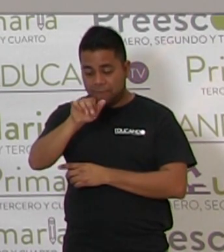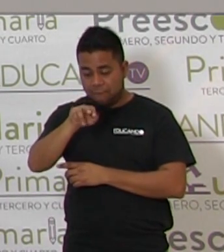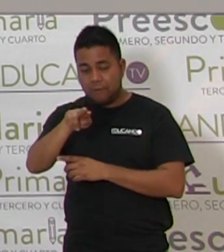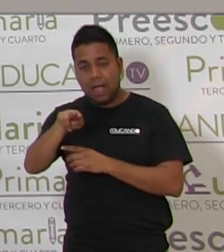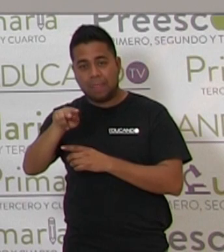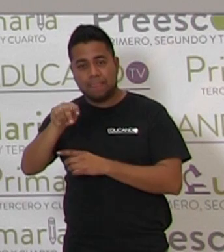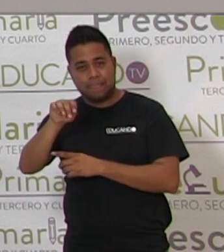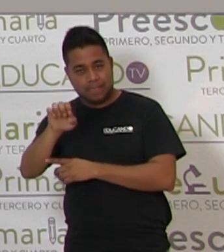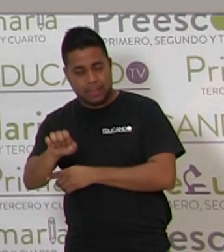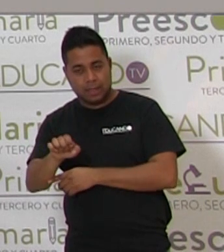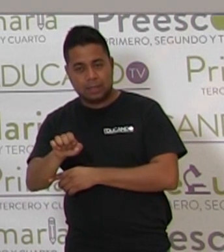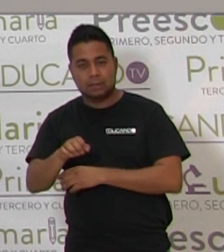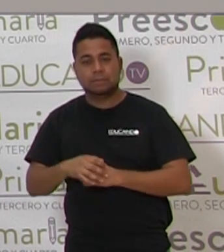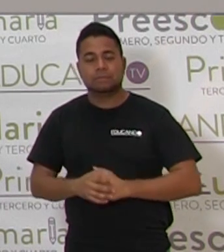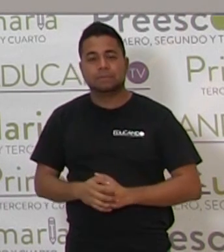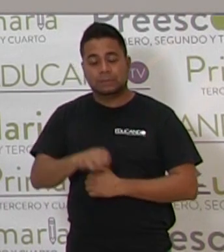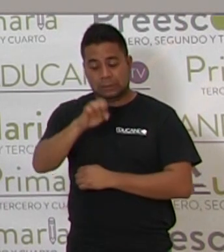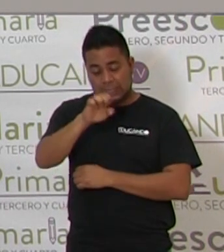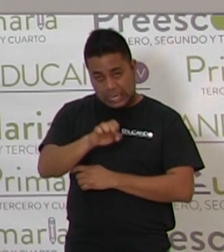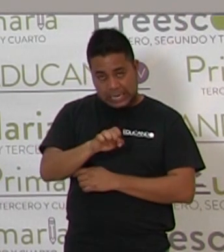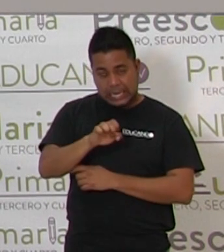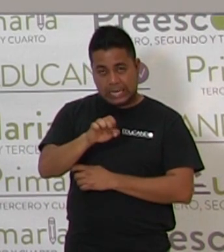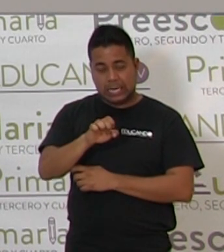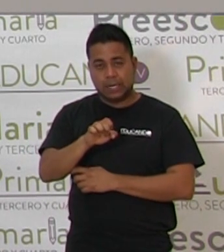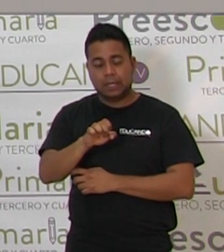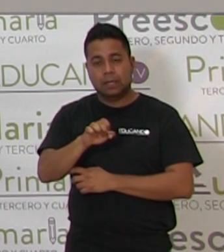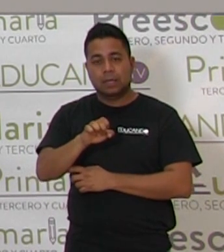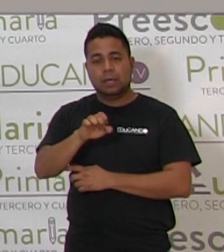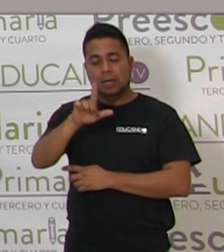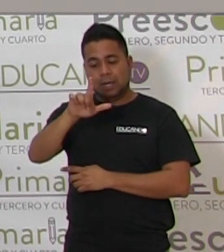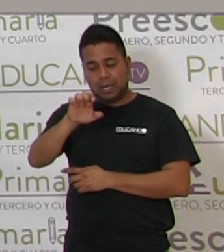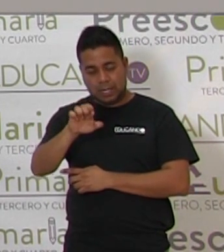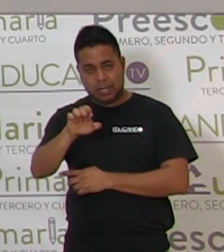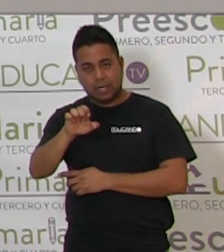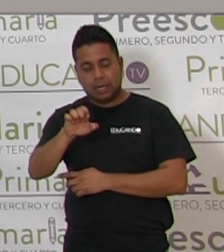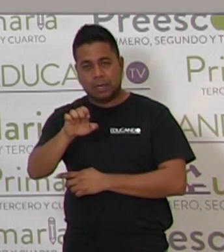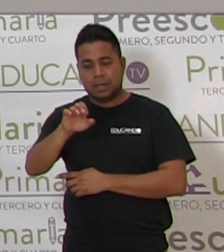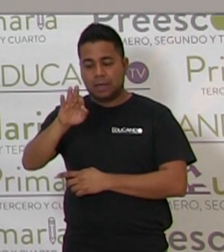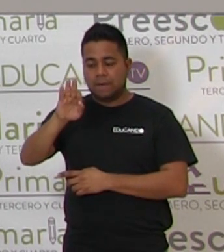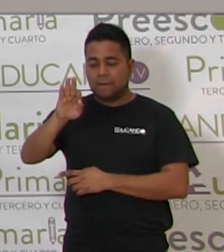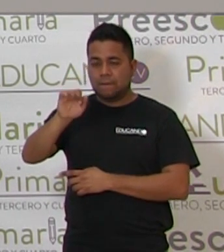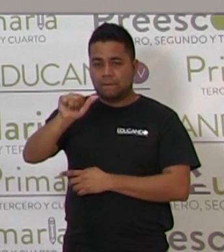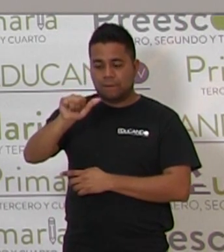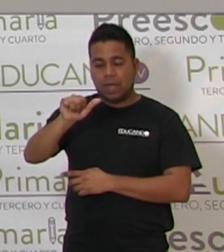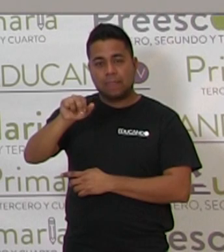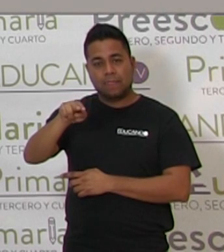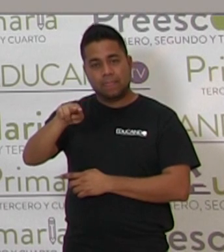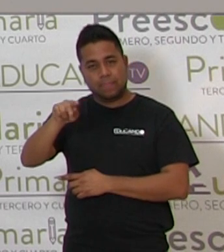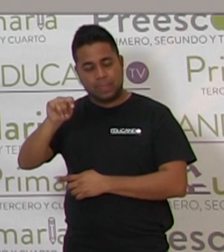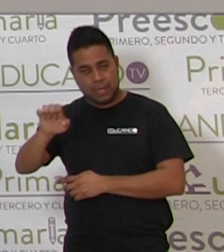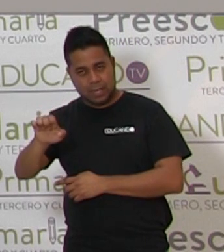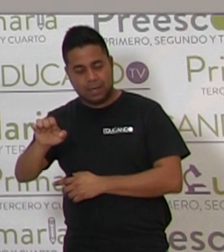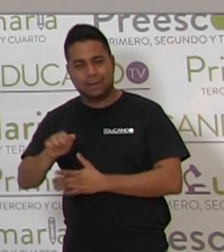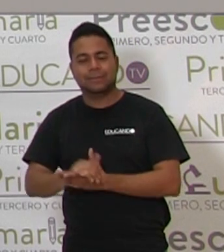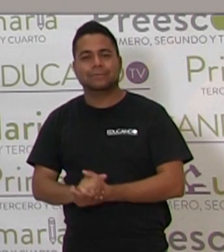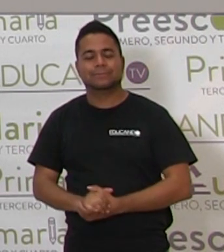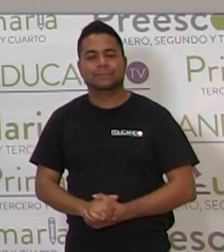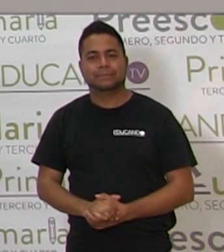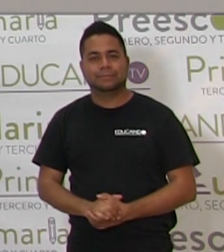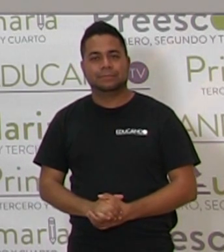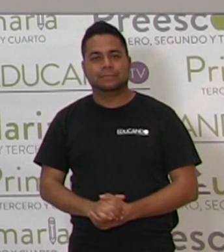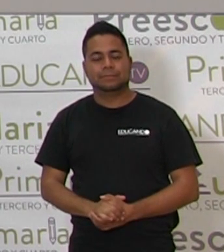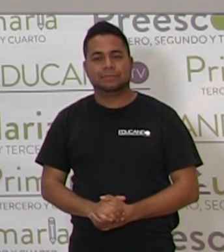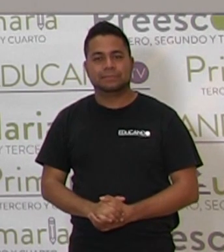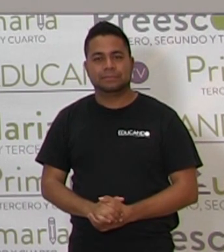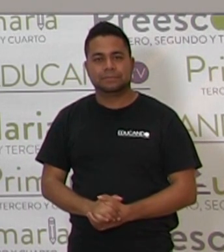-M-T-E. E-L-E-F-A-M-T